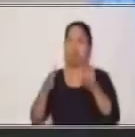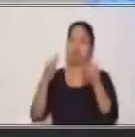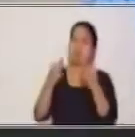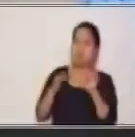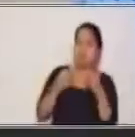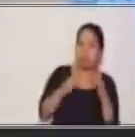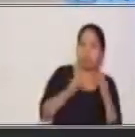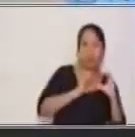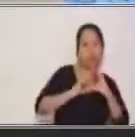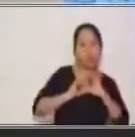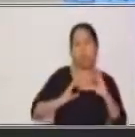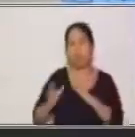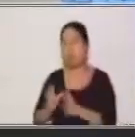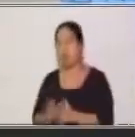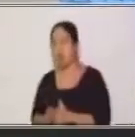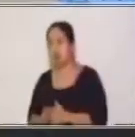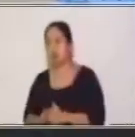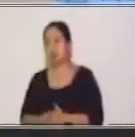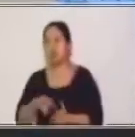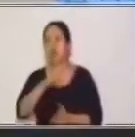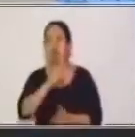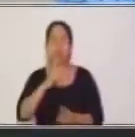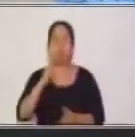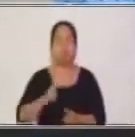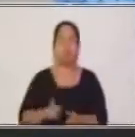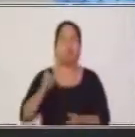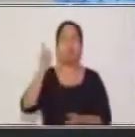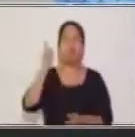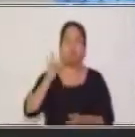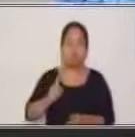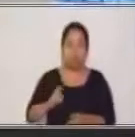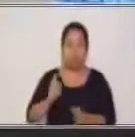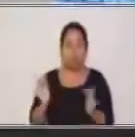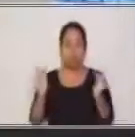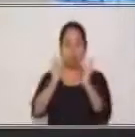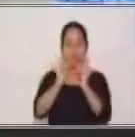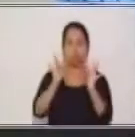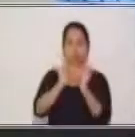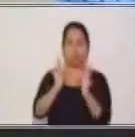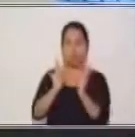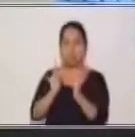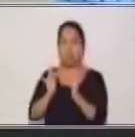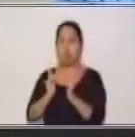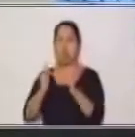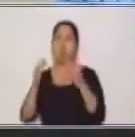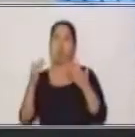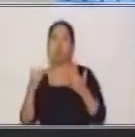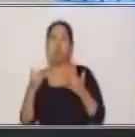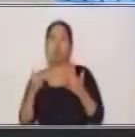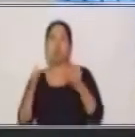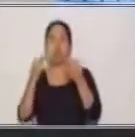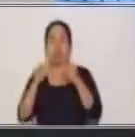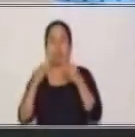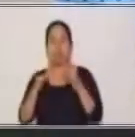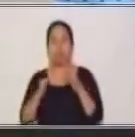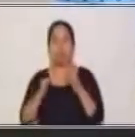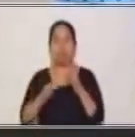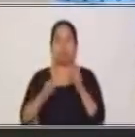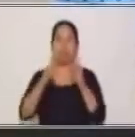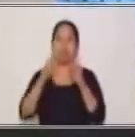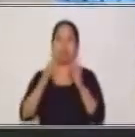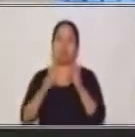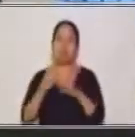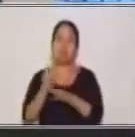debe coincidir con el tipo de trato que estamos utilizando en ese momento. Por ejemplo, tengo acá tres verbos,